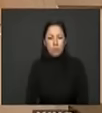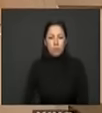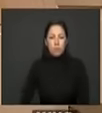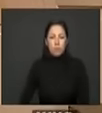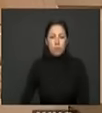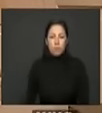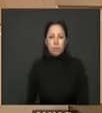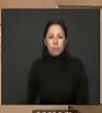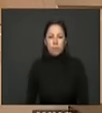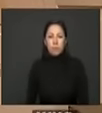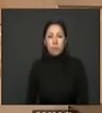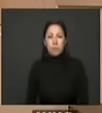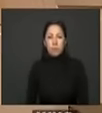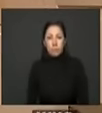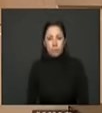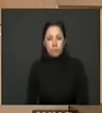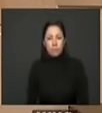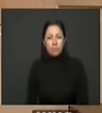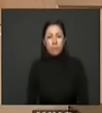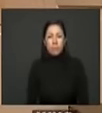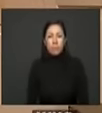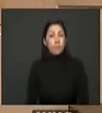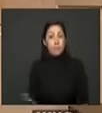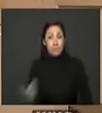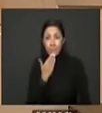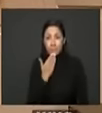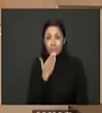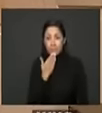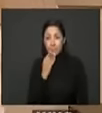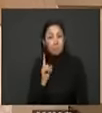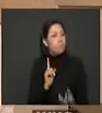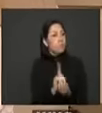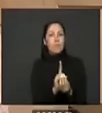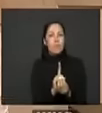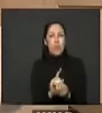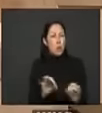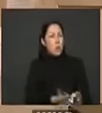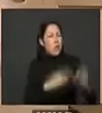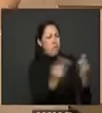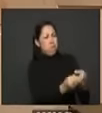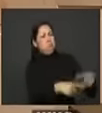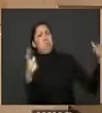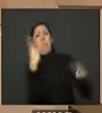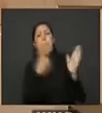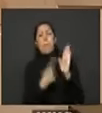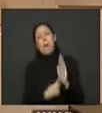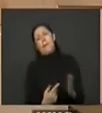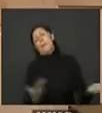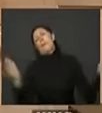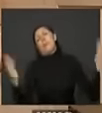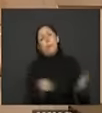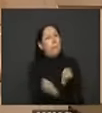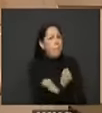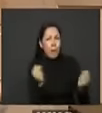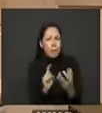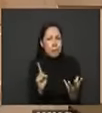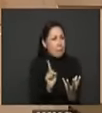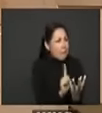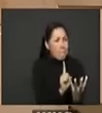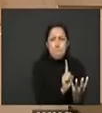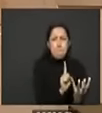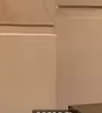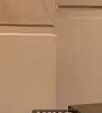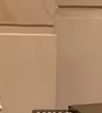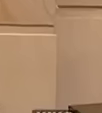estuvieran mal pensadas sino porque se llegue un momento en el que a un técnico de una humata le tocaban mil familias campesinas eso es imposible así no hay manera de